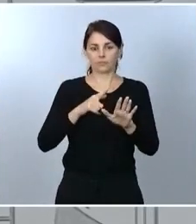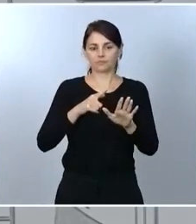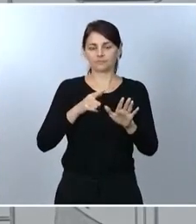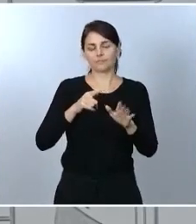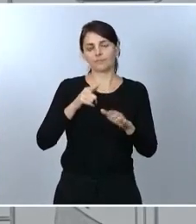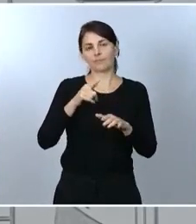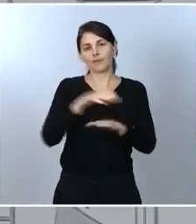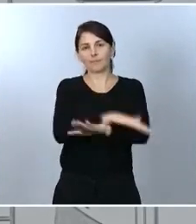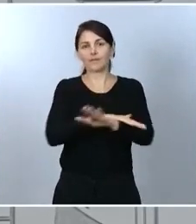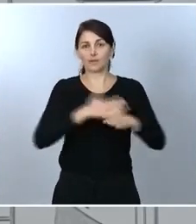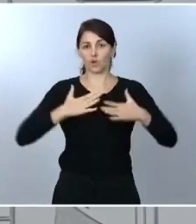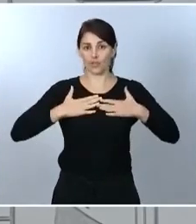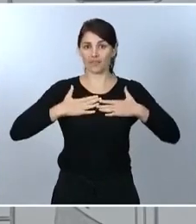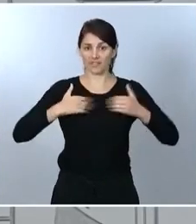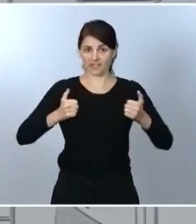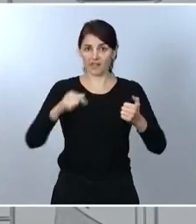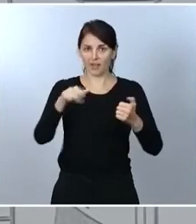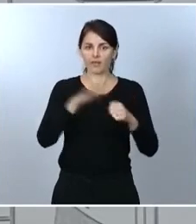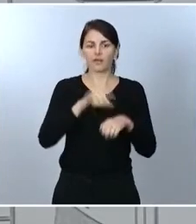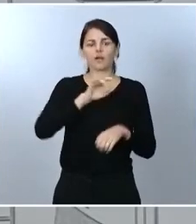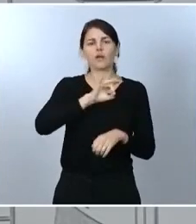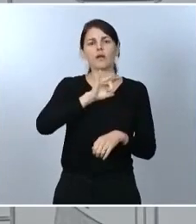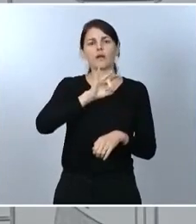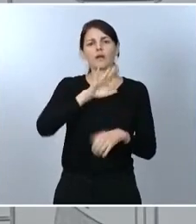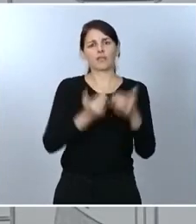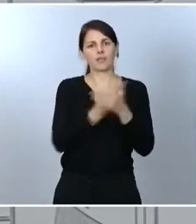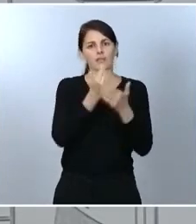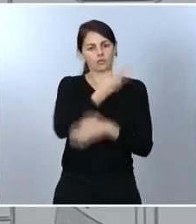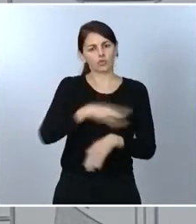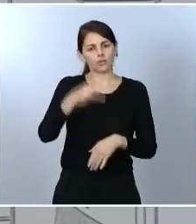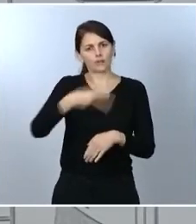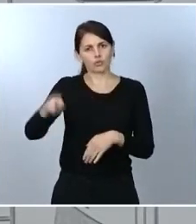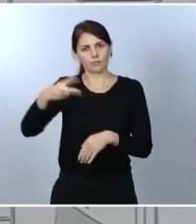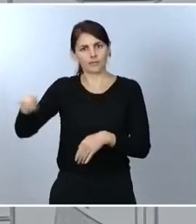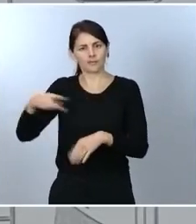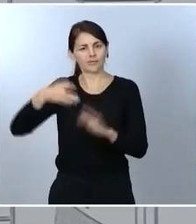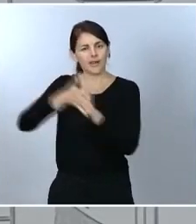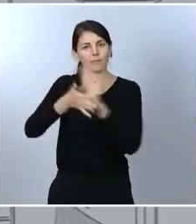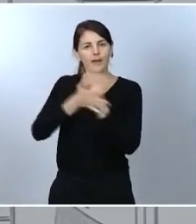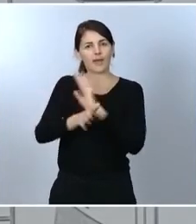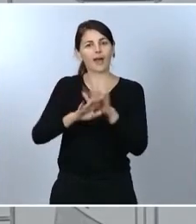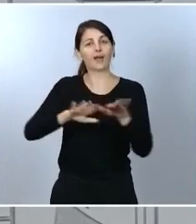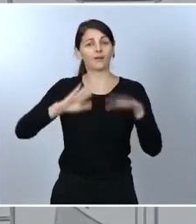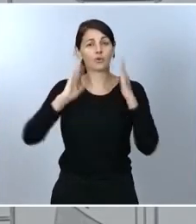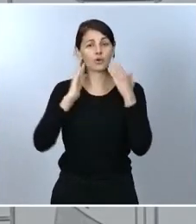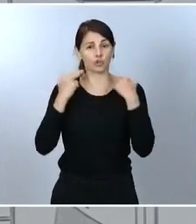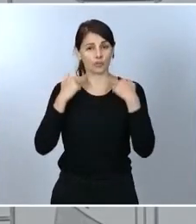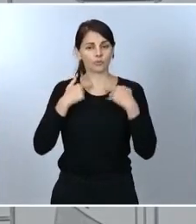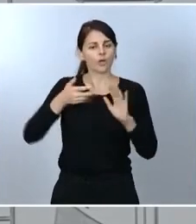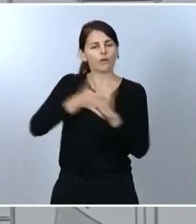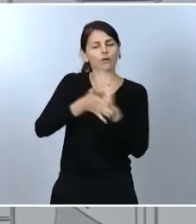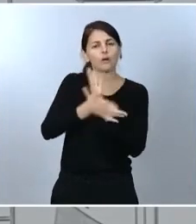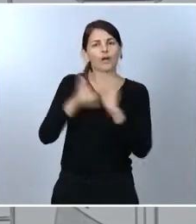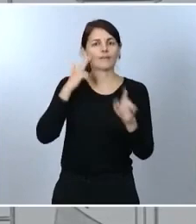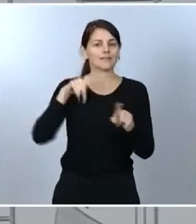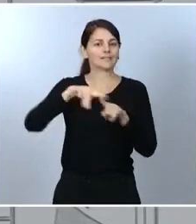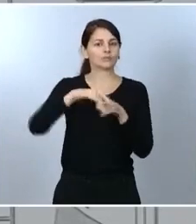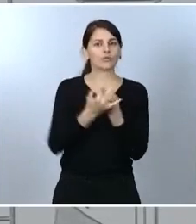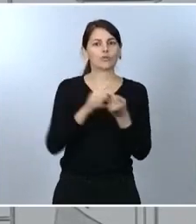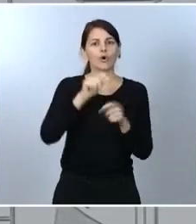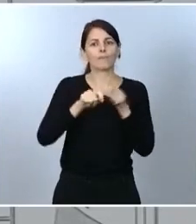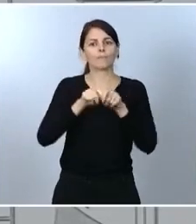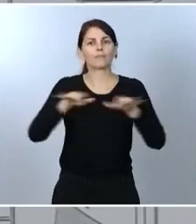de los Diputados para dar cuenta de la evolución de la pandemia. También instamos a las comunidades autónomas a hacer lo propio en sus parlamentos